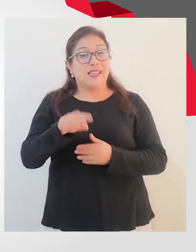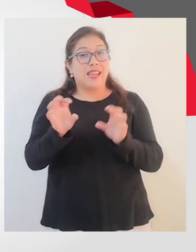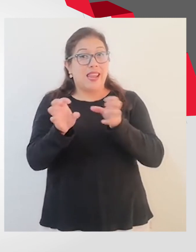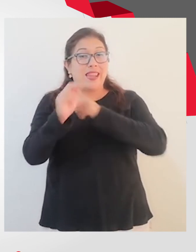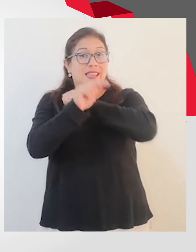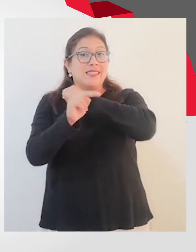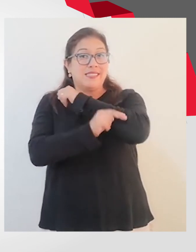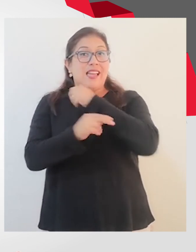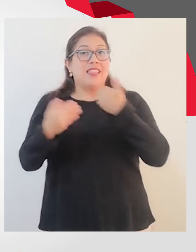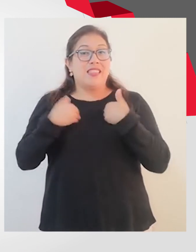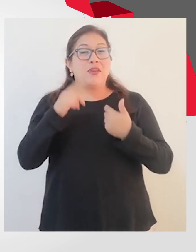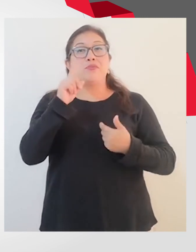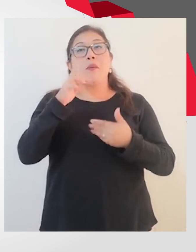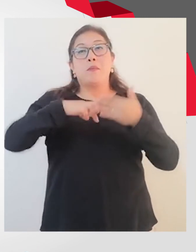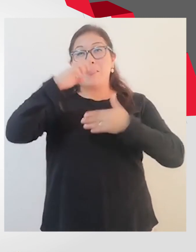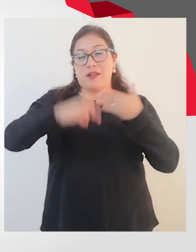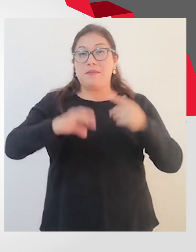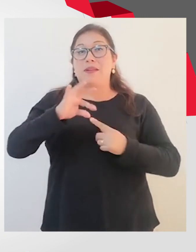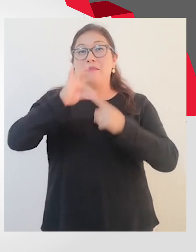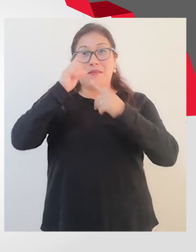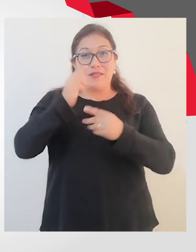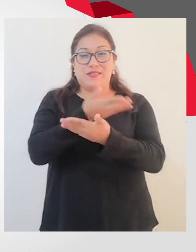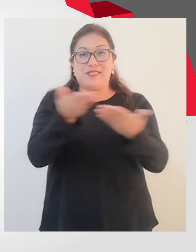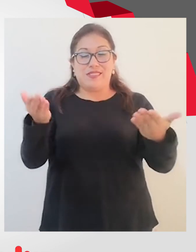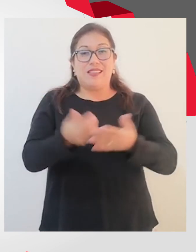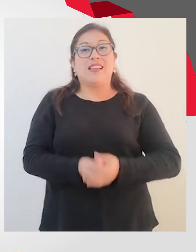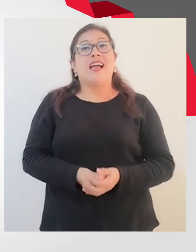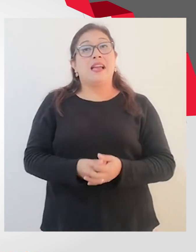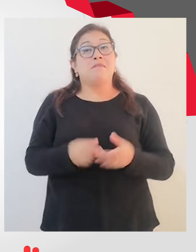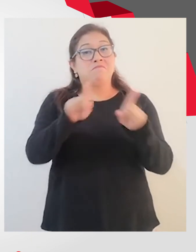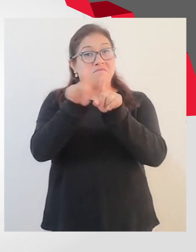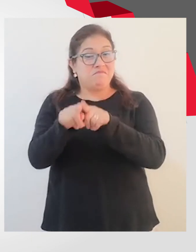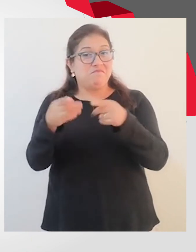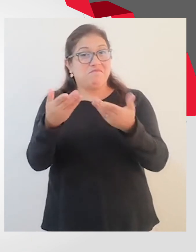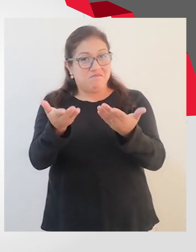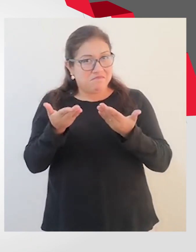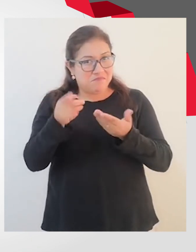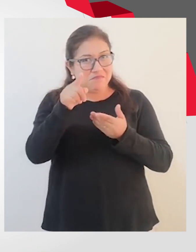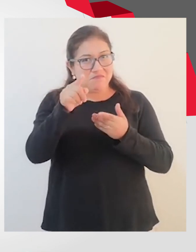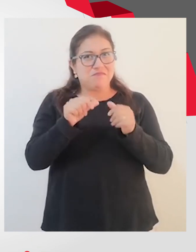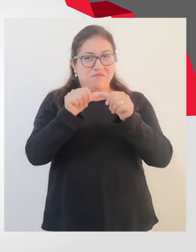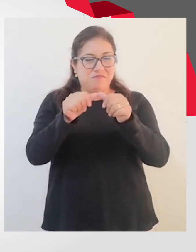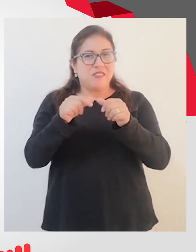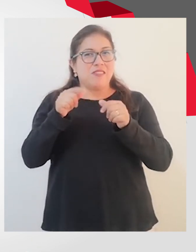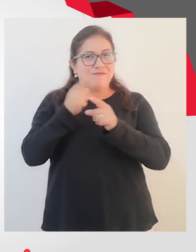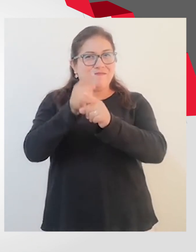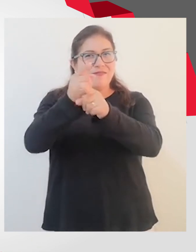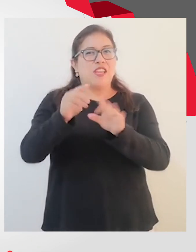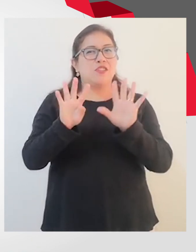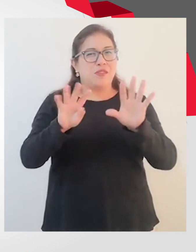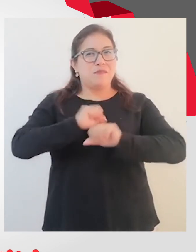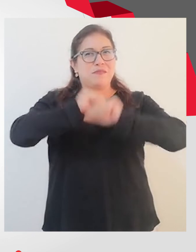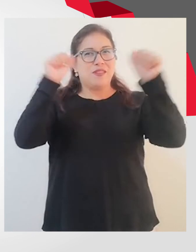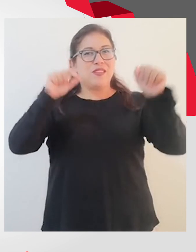Nacional del Perú tiene una programación especial para ustedes. Además, acompáñenos a partir de las 9 de la